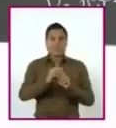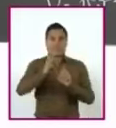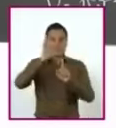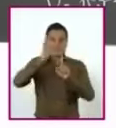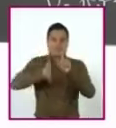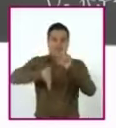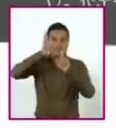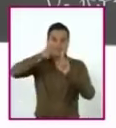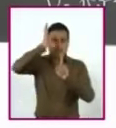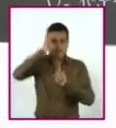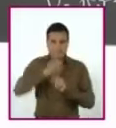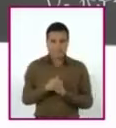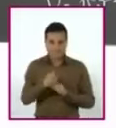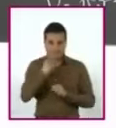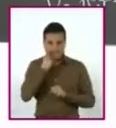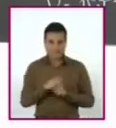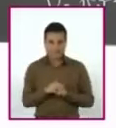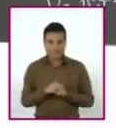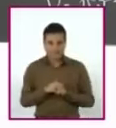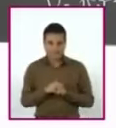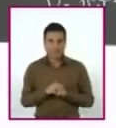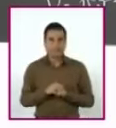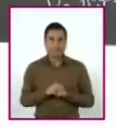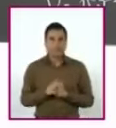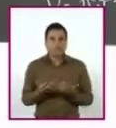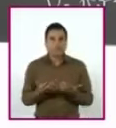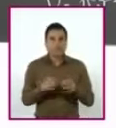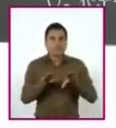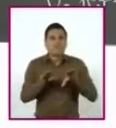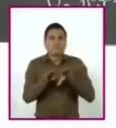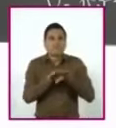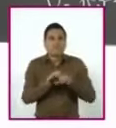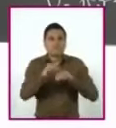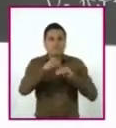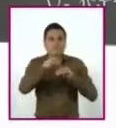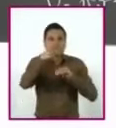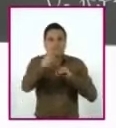Observemos en el siguiente video que ocurre en un clavado.